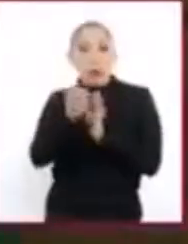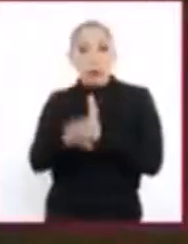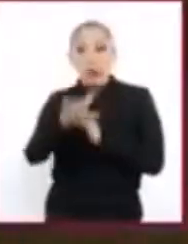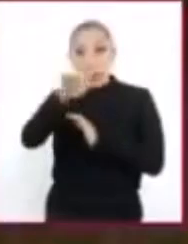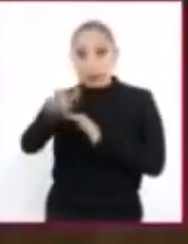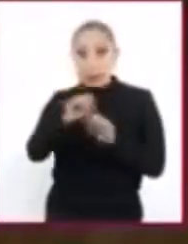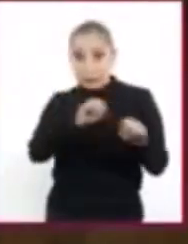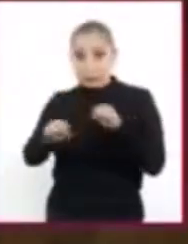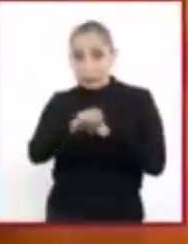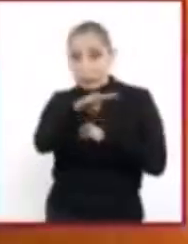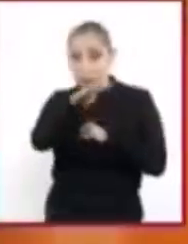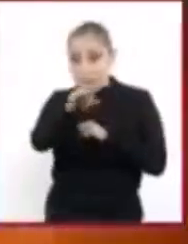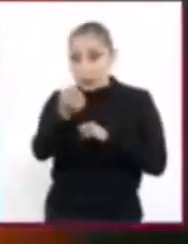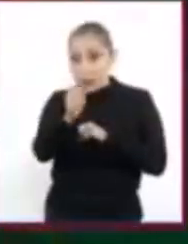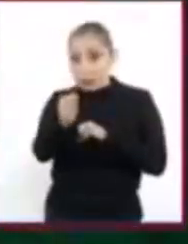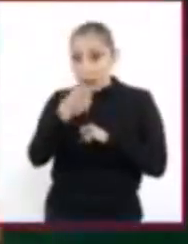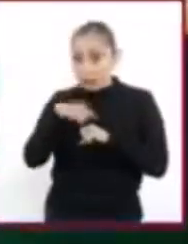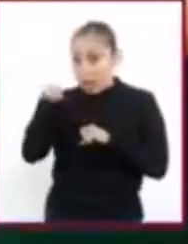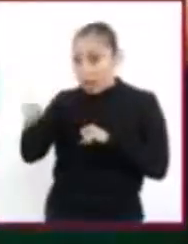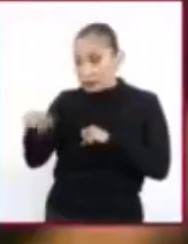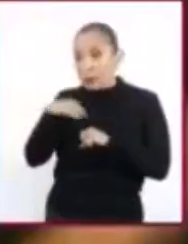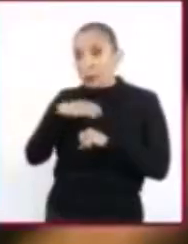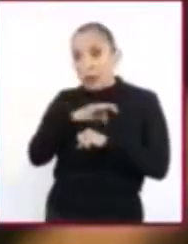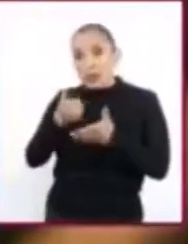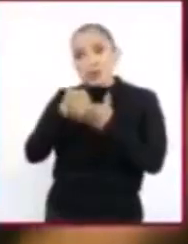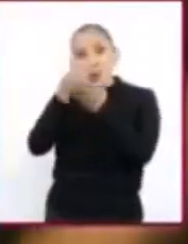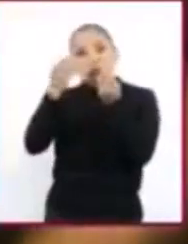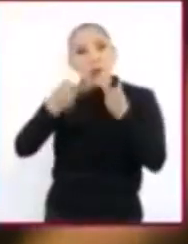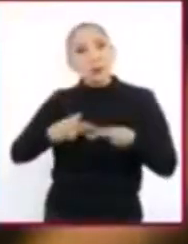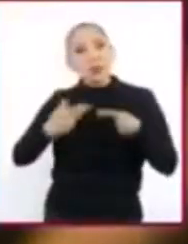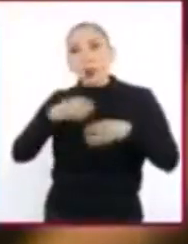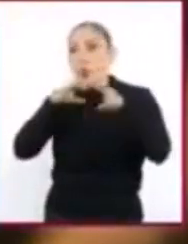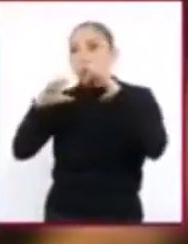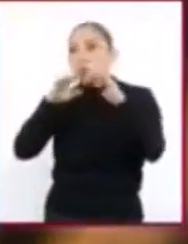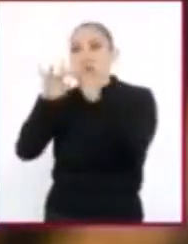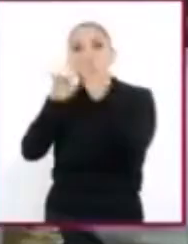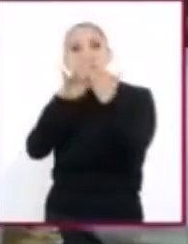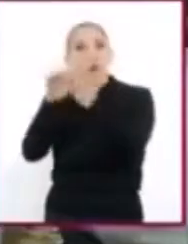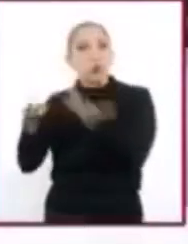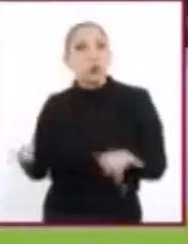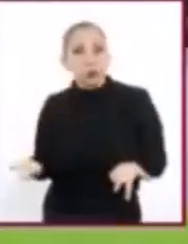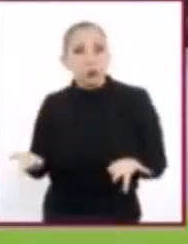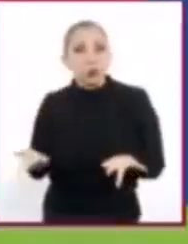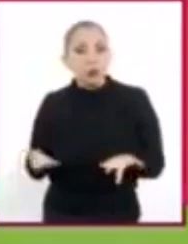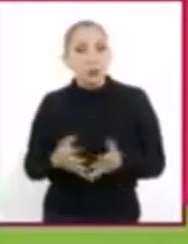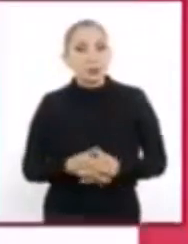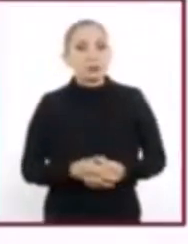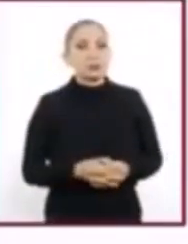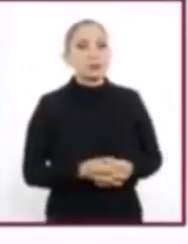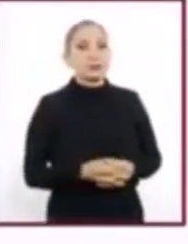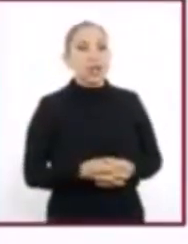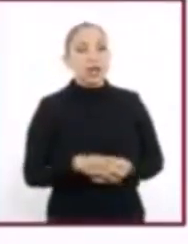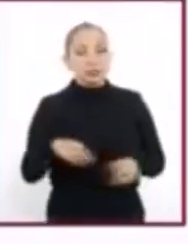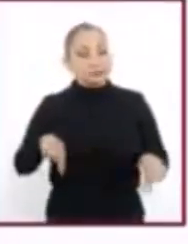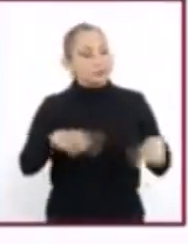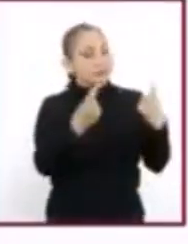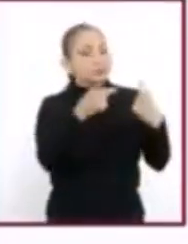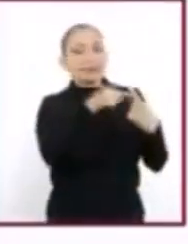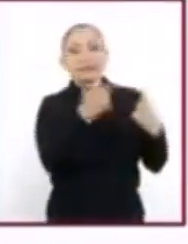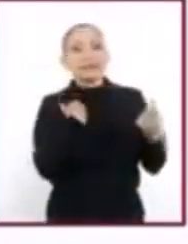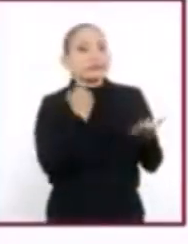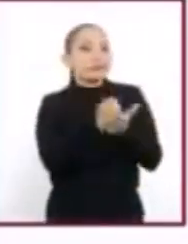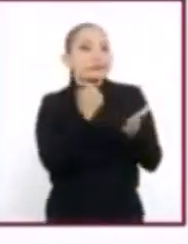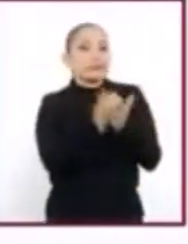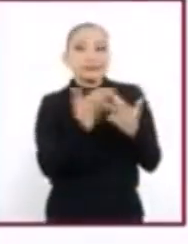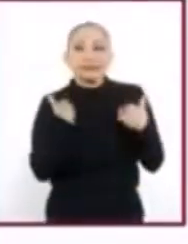después del sismo del 19 de septiembre, fueron el medio por el cual mucha gente se pudo comunicar entre sí. El conflicto es inevitable para